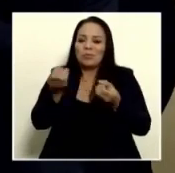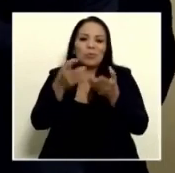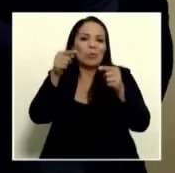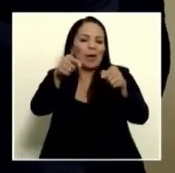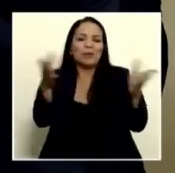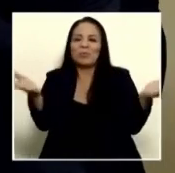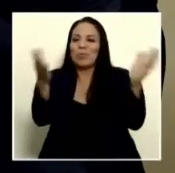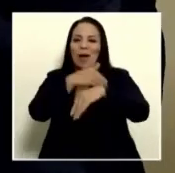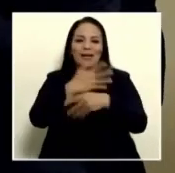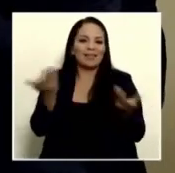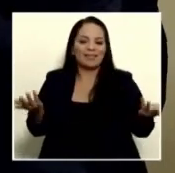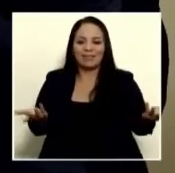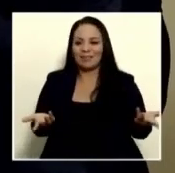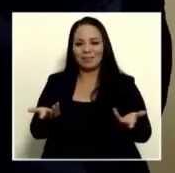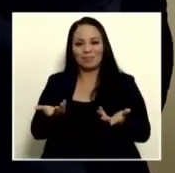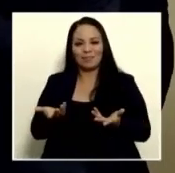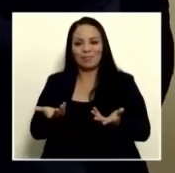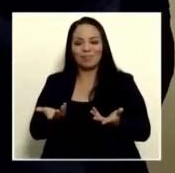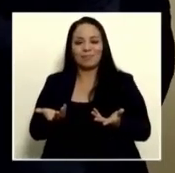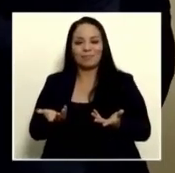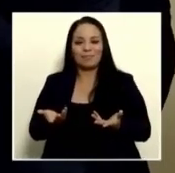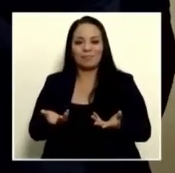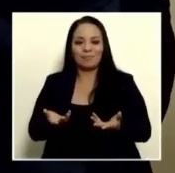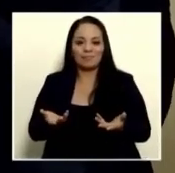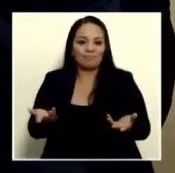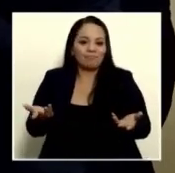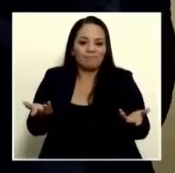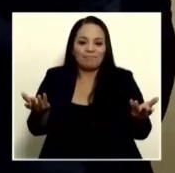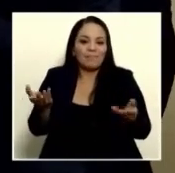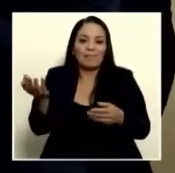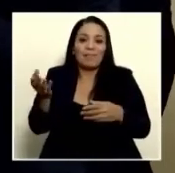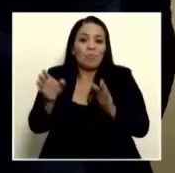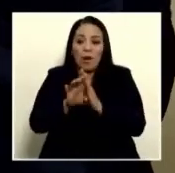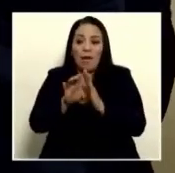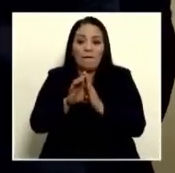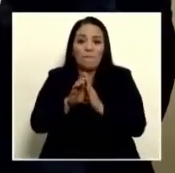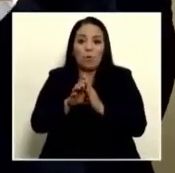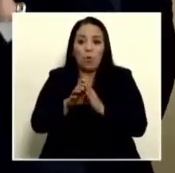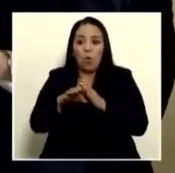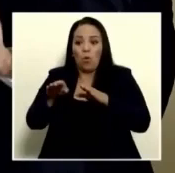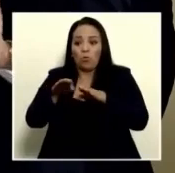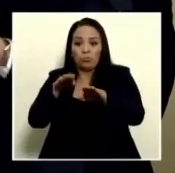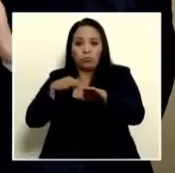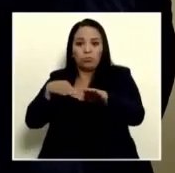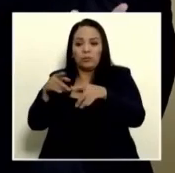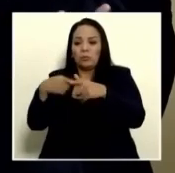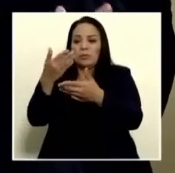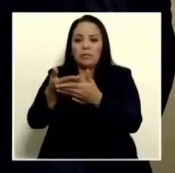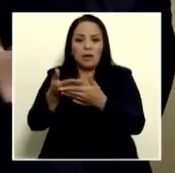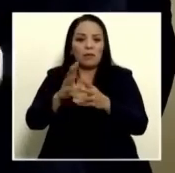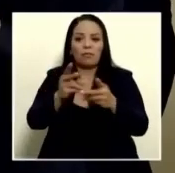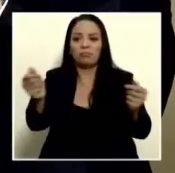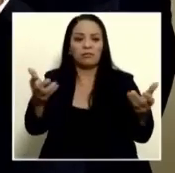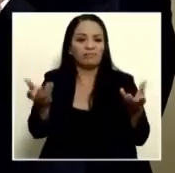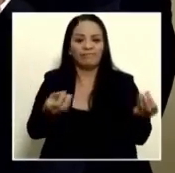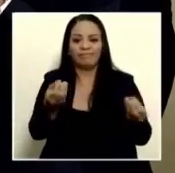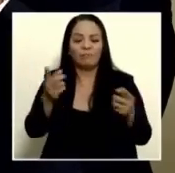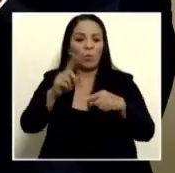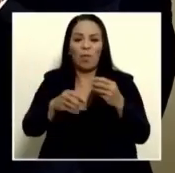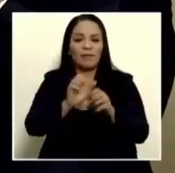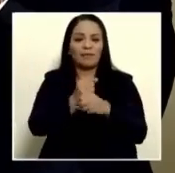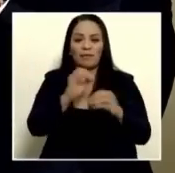y que puede llegar en el momento en donde ya no haya nada que hacer y las pérdidas. Entonces, en Plata Blanca se podría